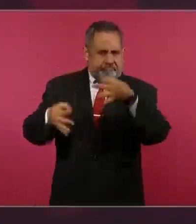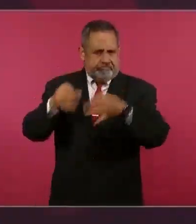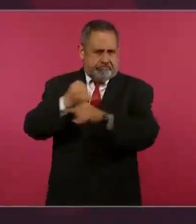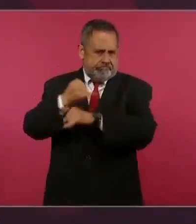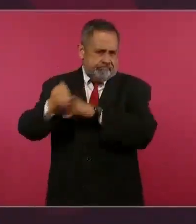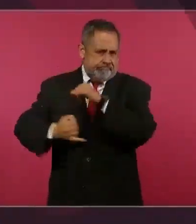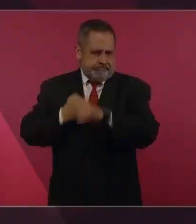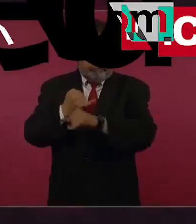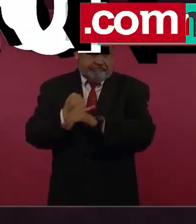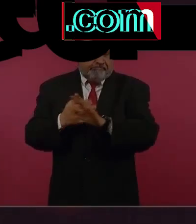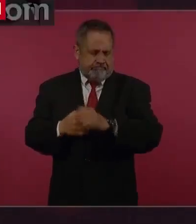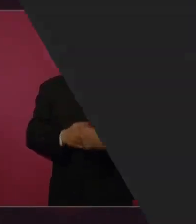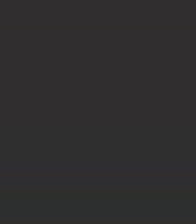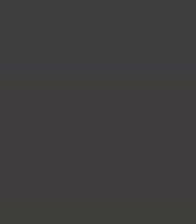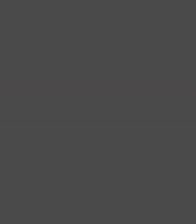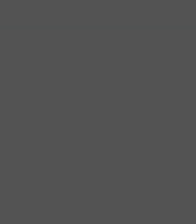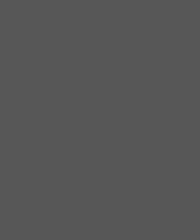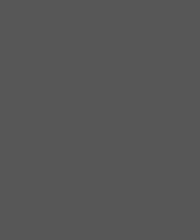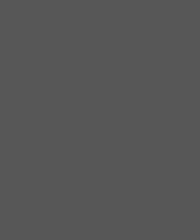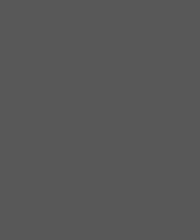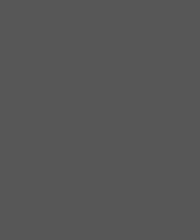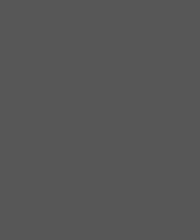que...